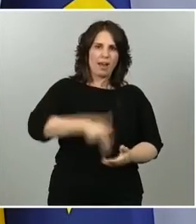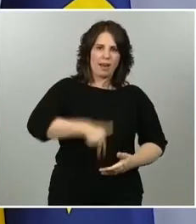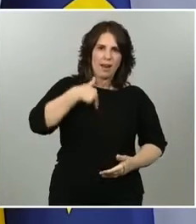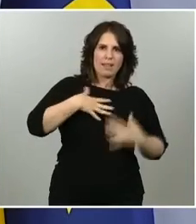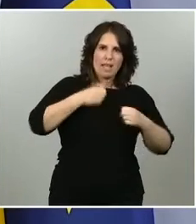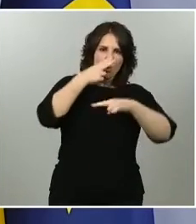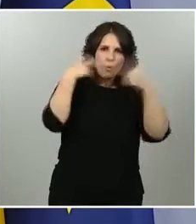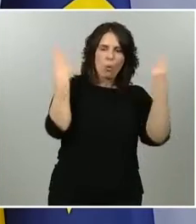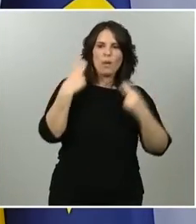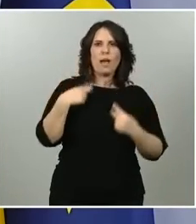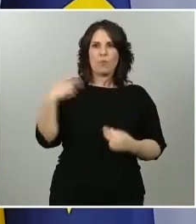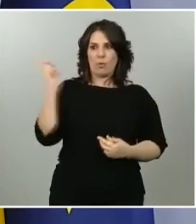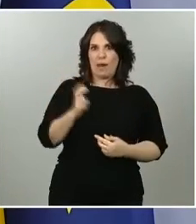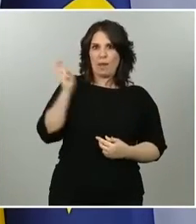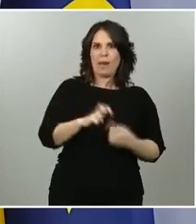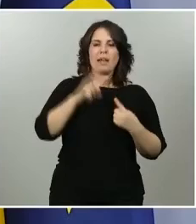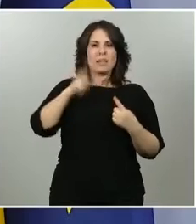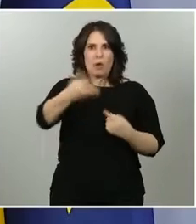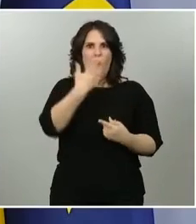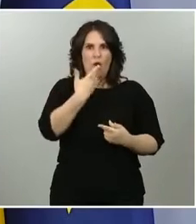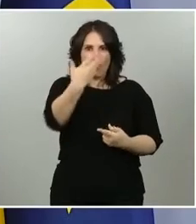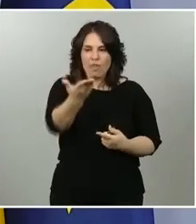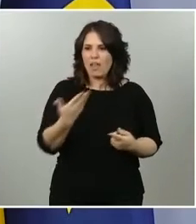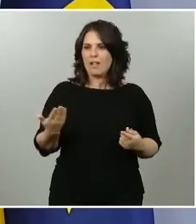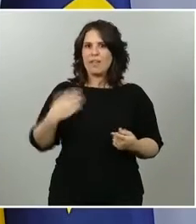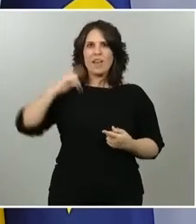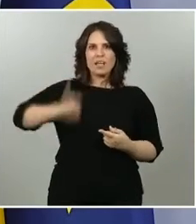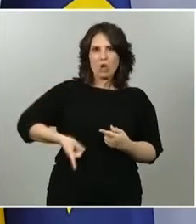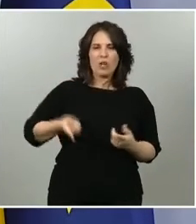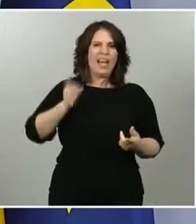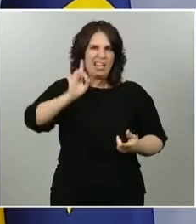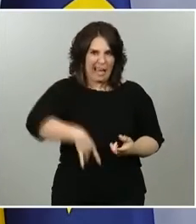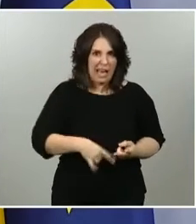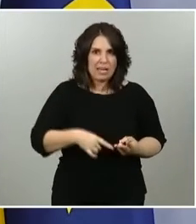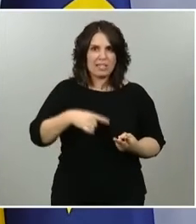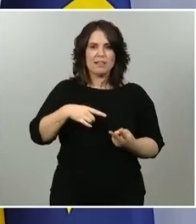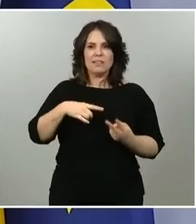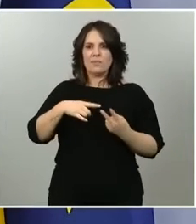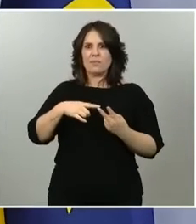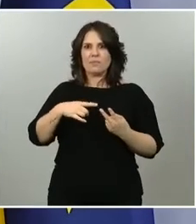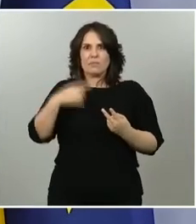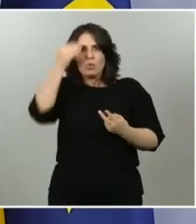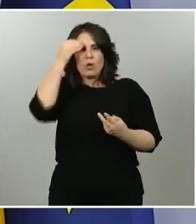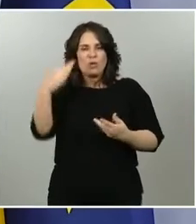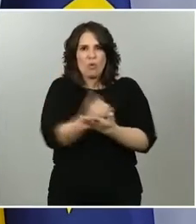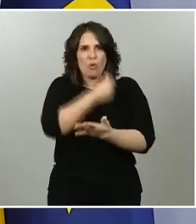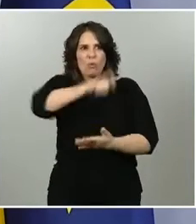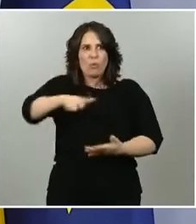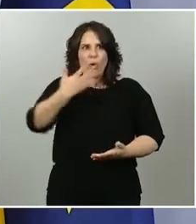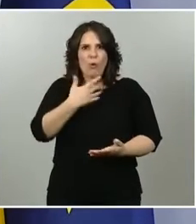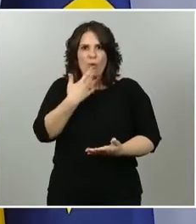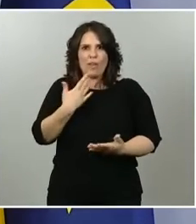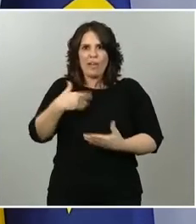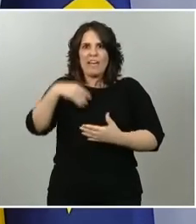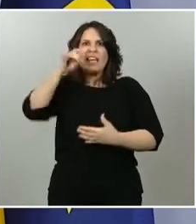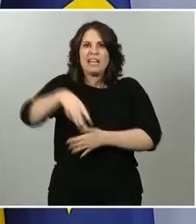diariamente, quién es el director del Centro de Coordinación de Alertas y Emergencias Sanitarias y creo que todo el mundo conoce a estas alturas quién es el ministro de Sanidad. Estas